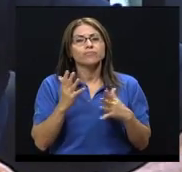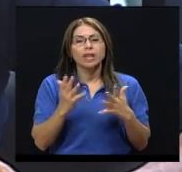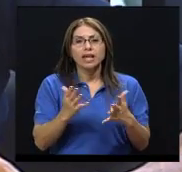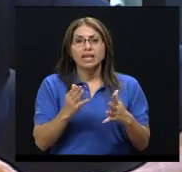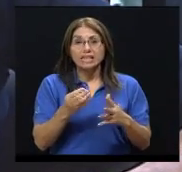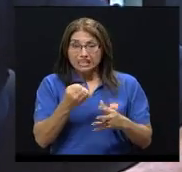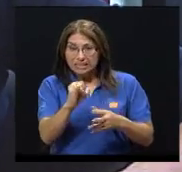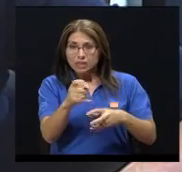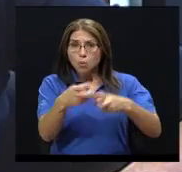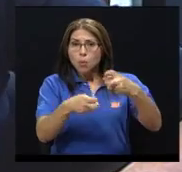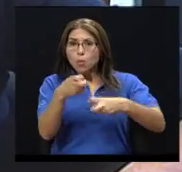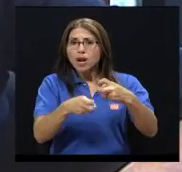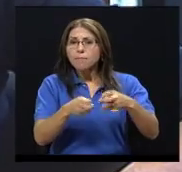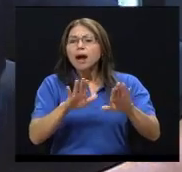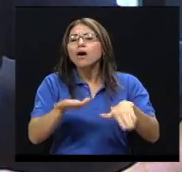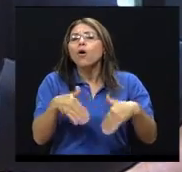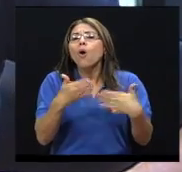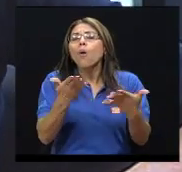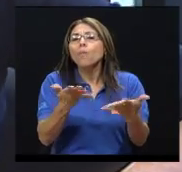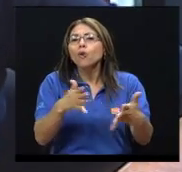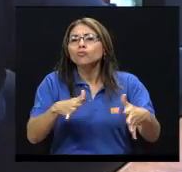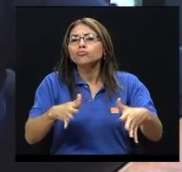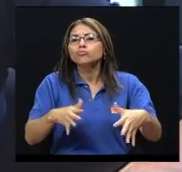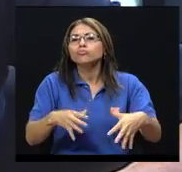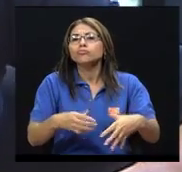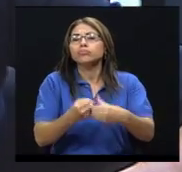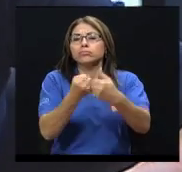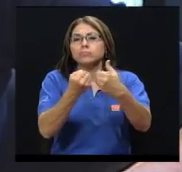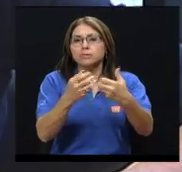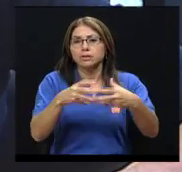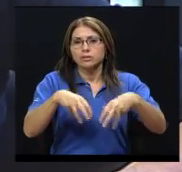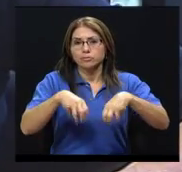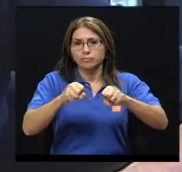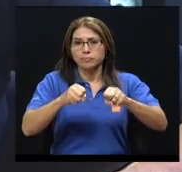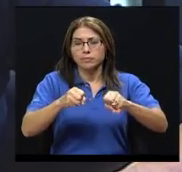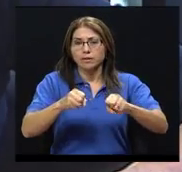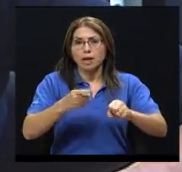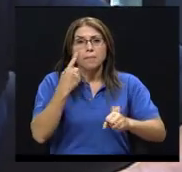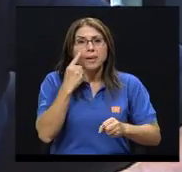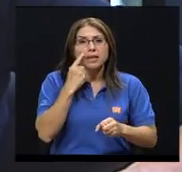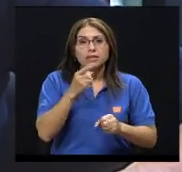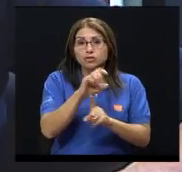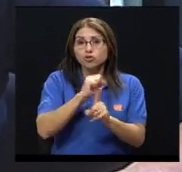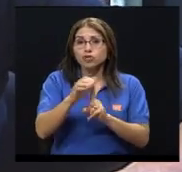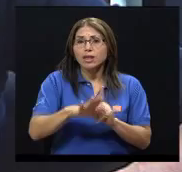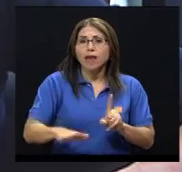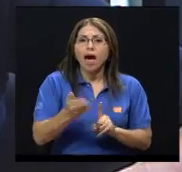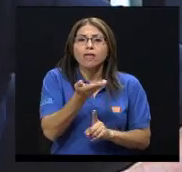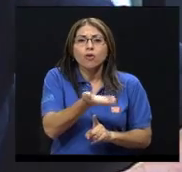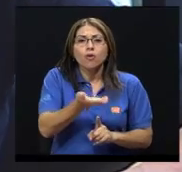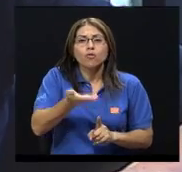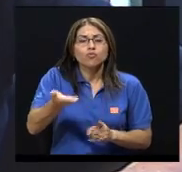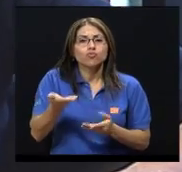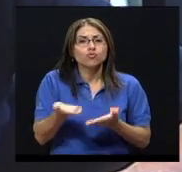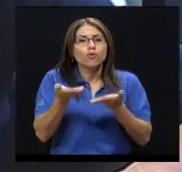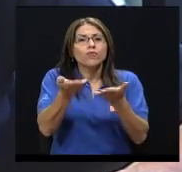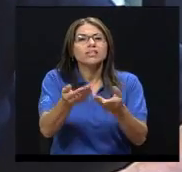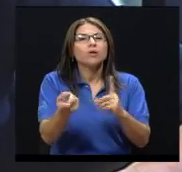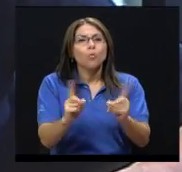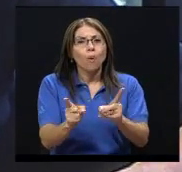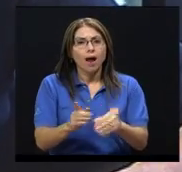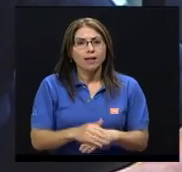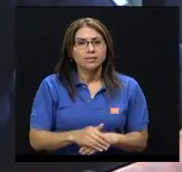abordar el problema dependiendo del problema que sea y cuáles son los recursos tanto que la sociedad ofrece a nivel institucional